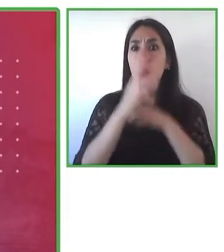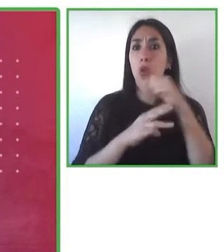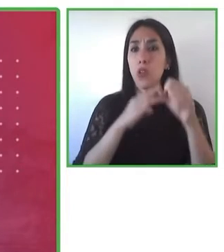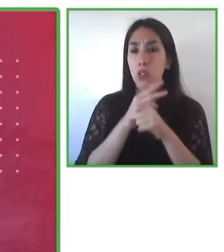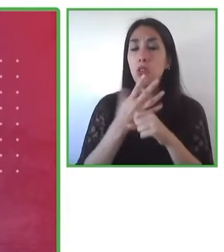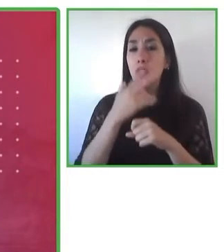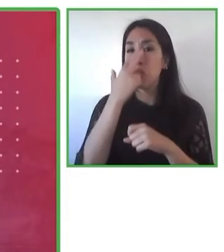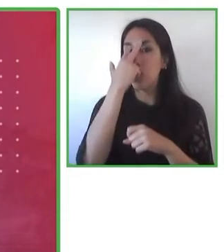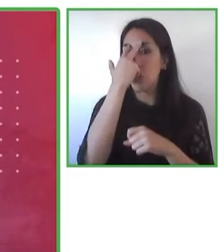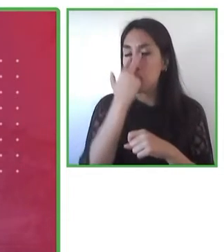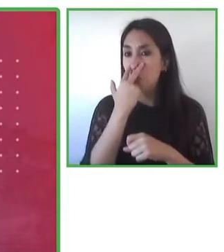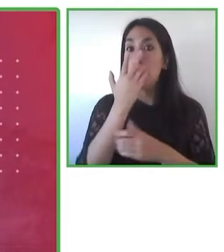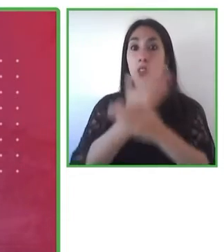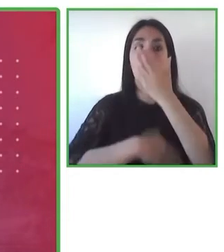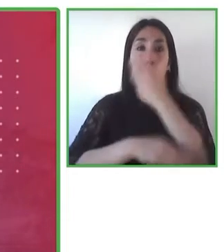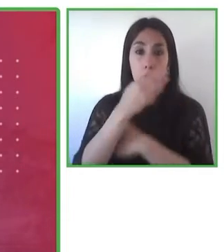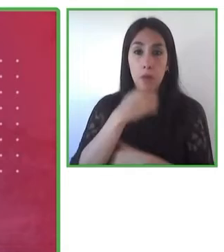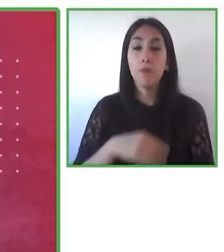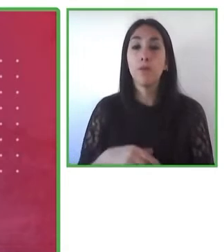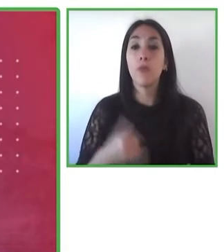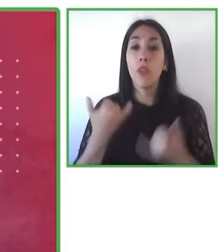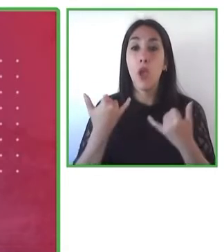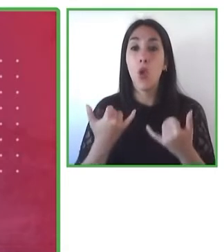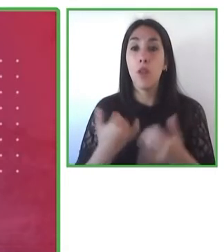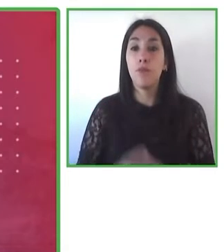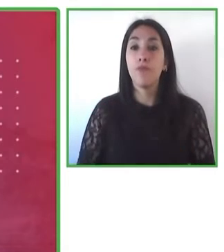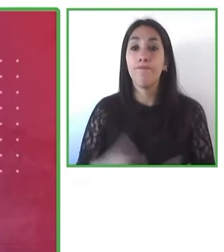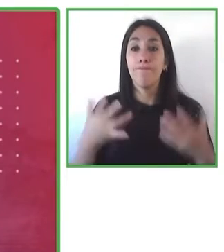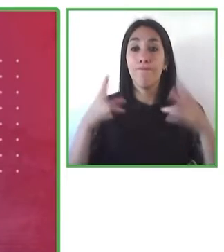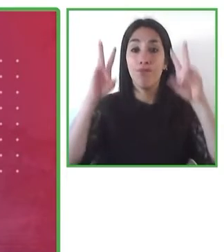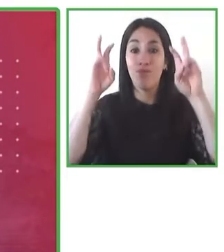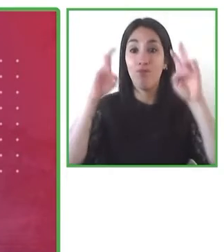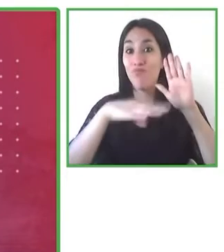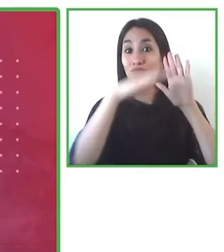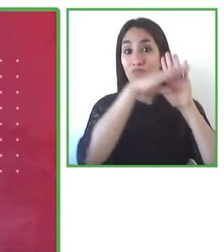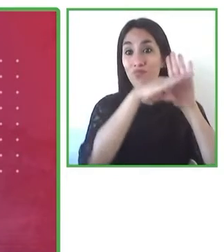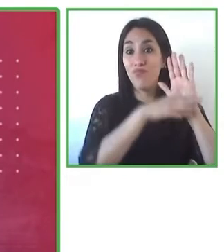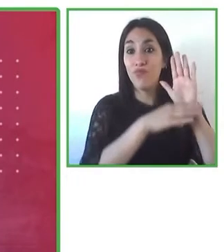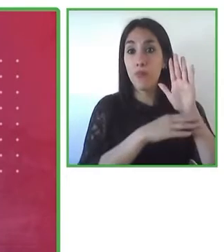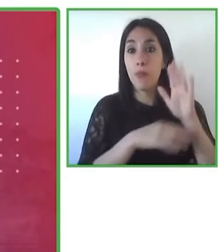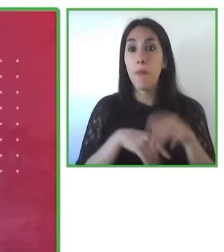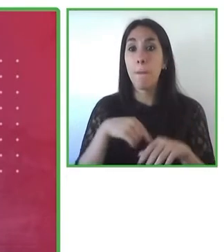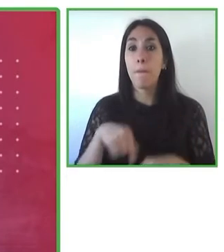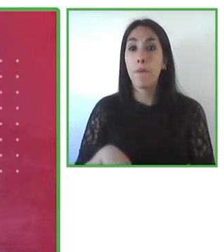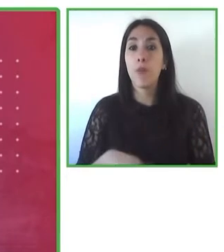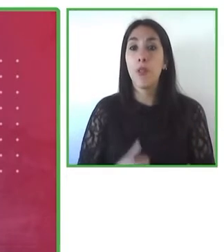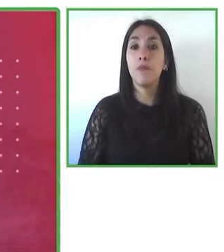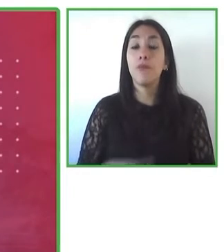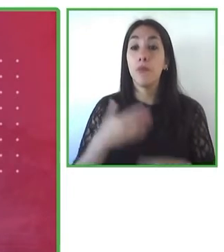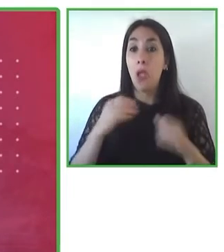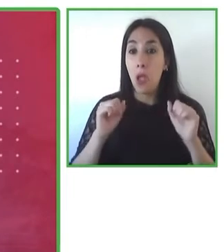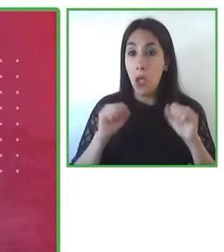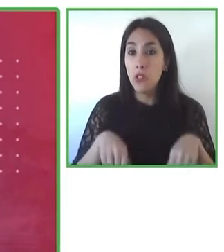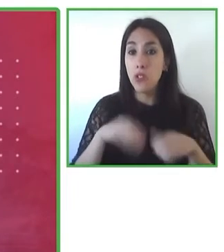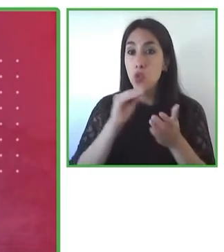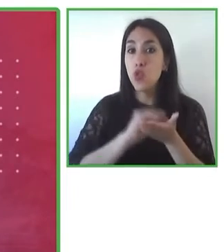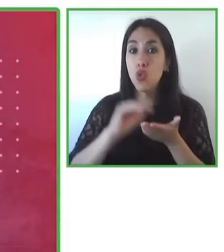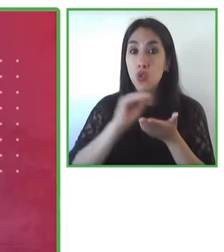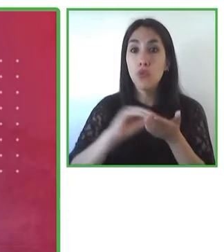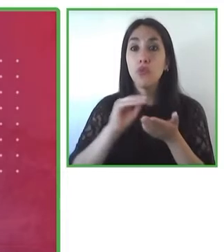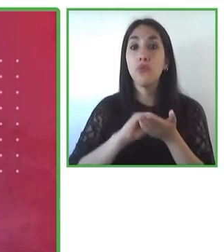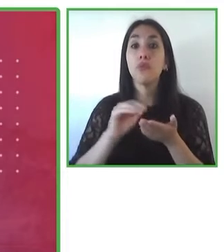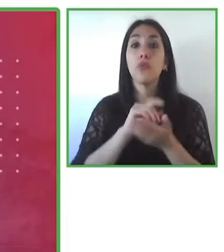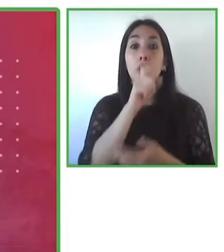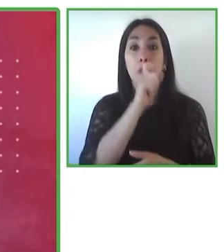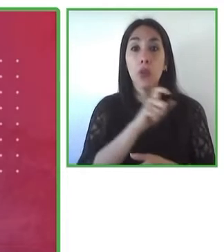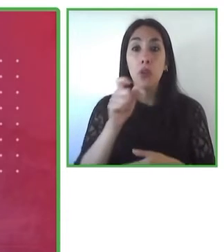juego en cuanto a derechos de autor, y libros, producción y distribución de libros para personas con discapacidad, a través de que, después